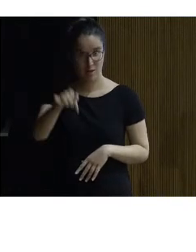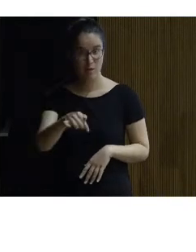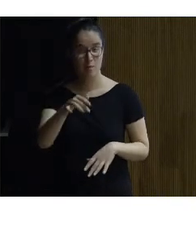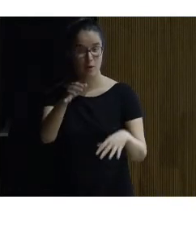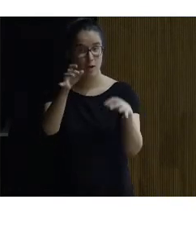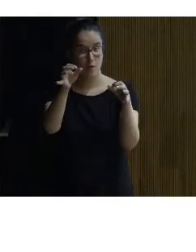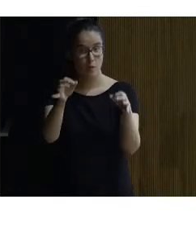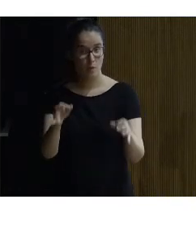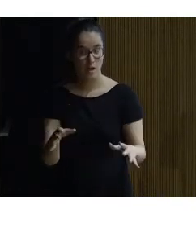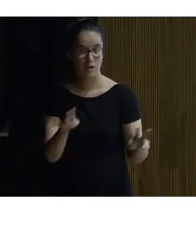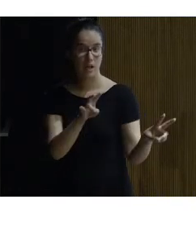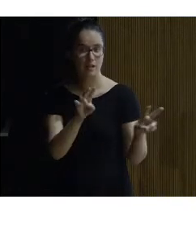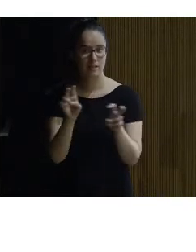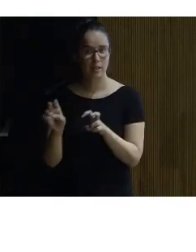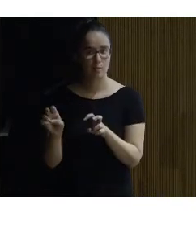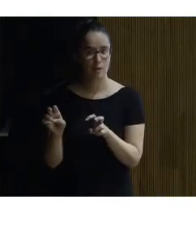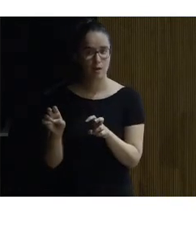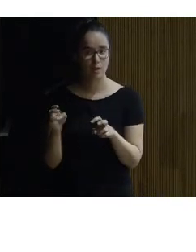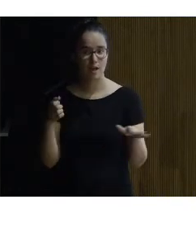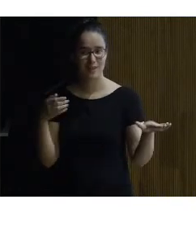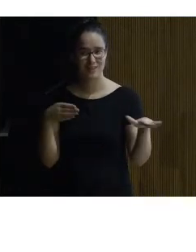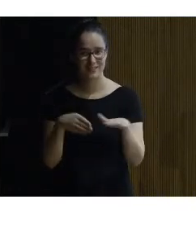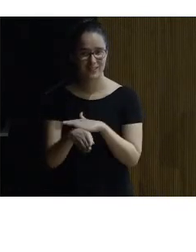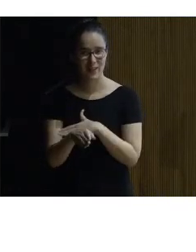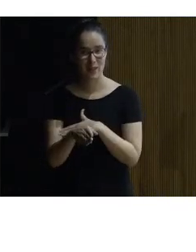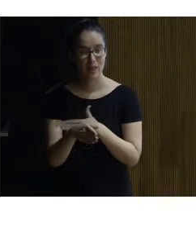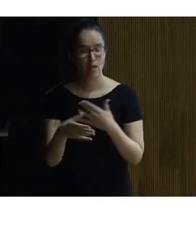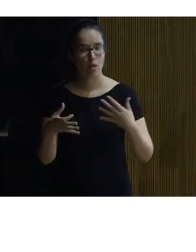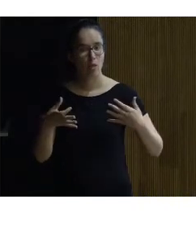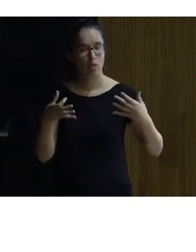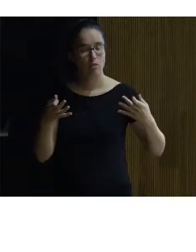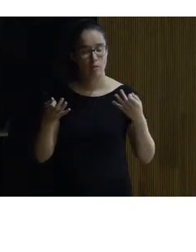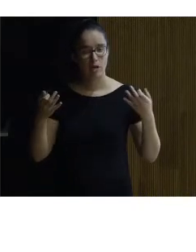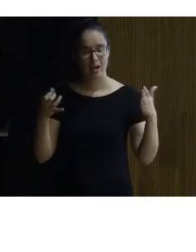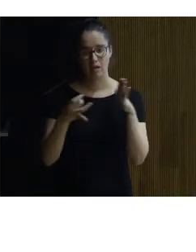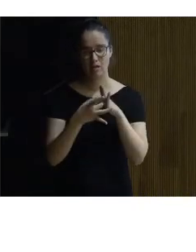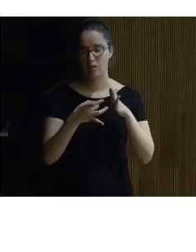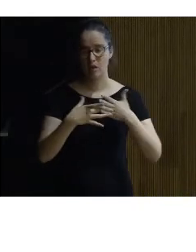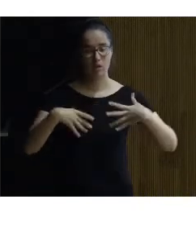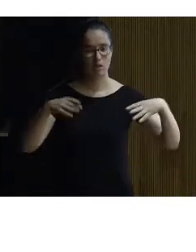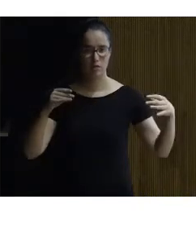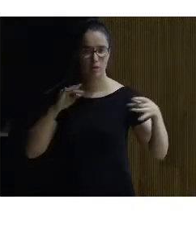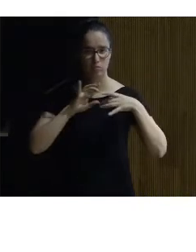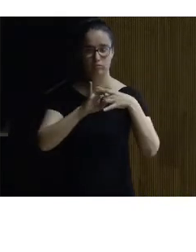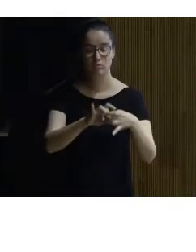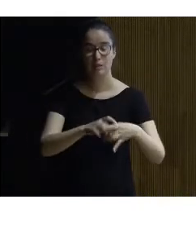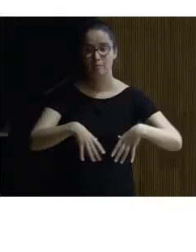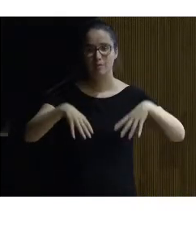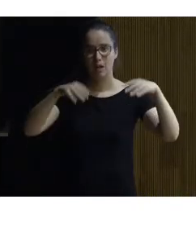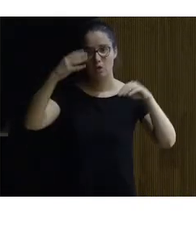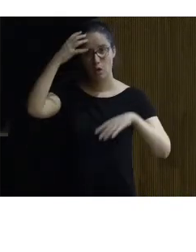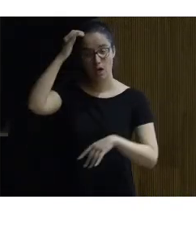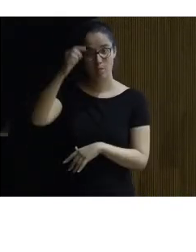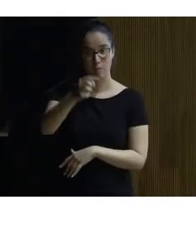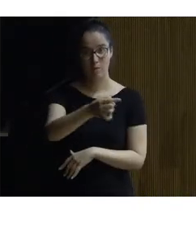bueno pues el tema de accesibilidad tiene que estar ligado a la calidad del edificio el Palacio Real tenía en su planta